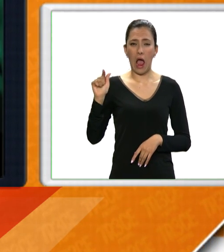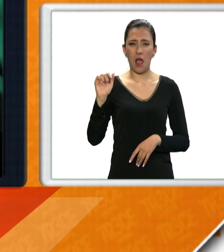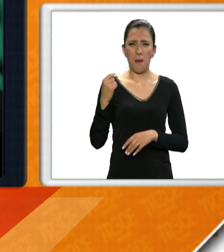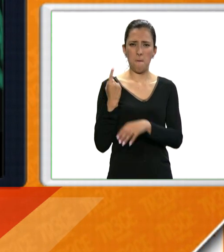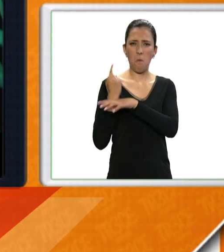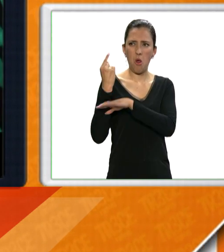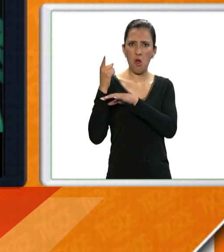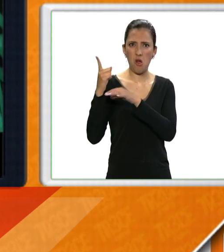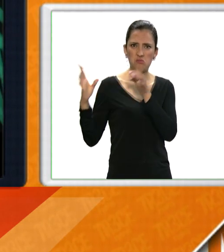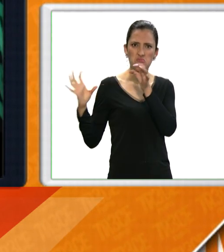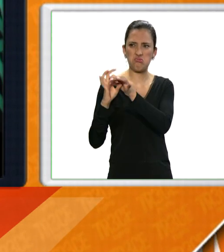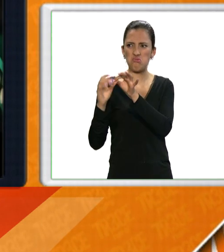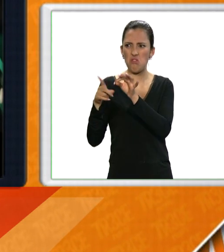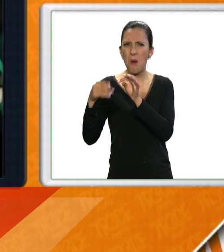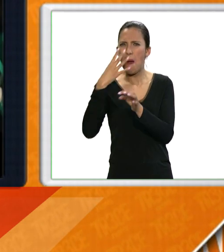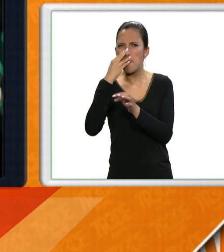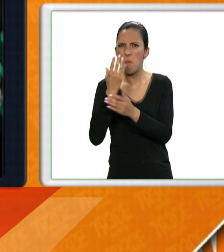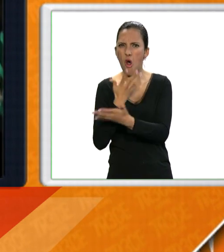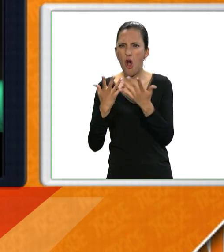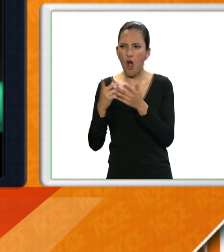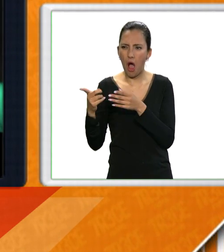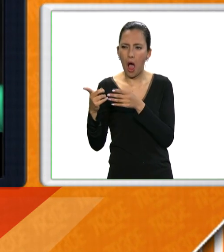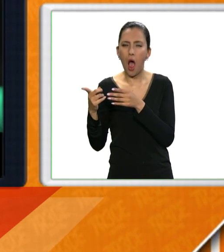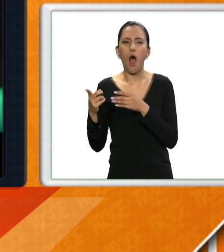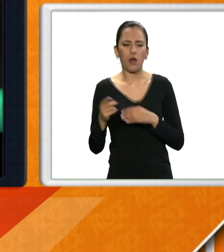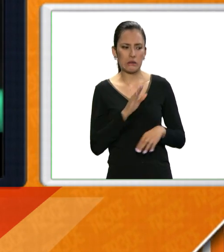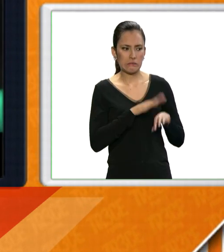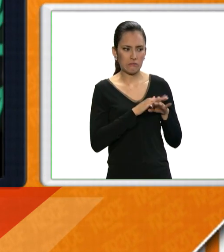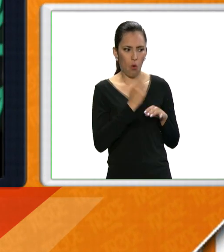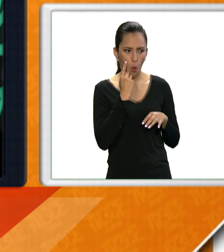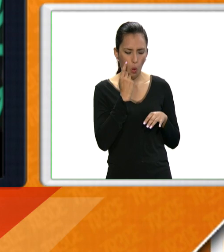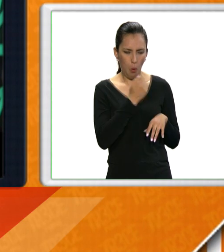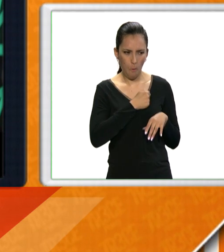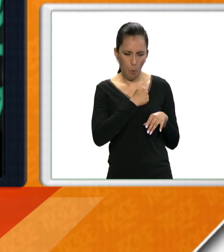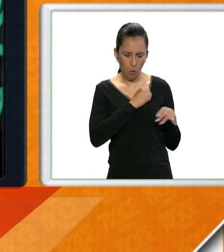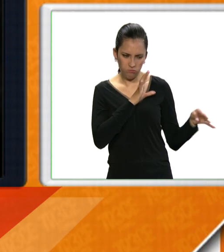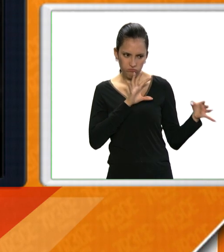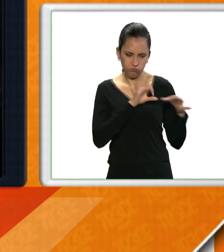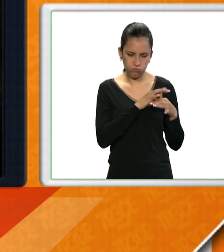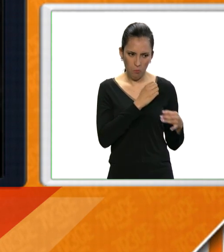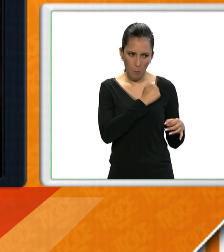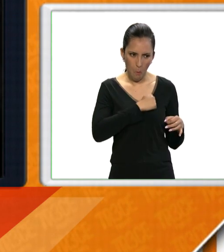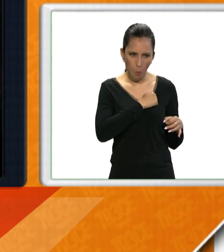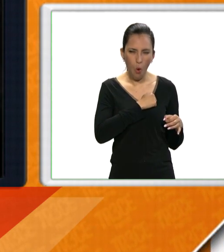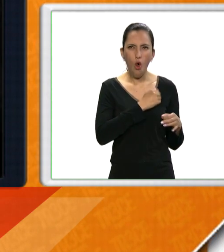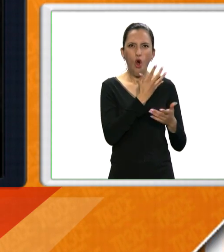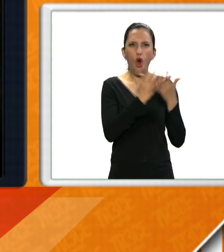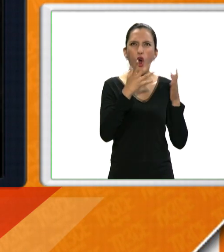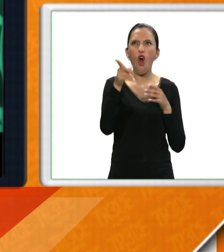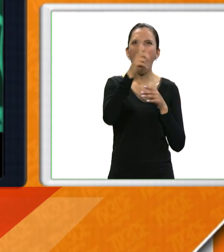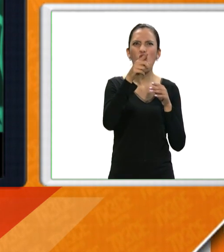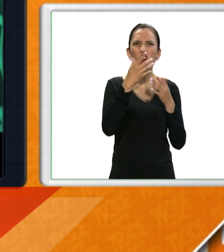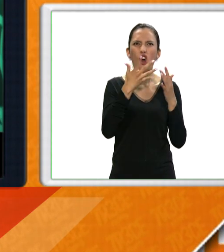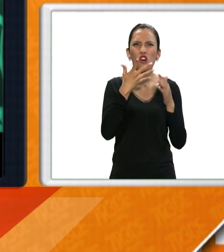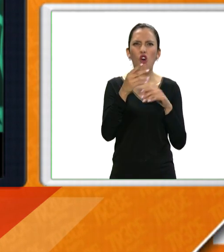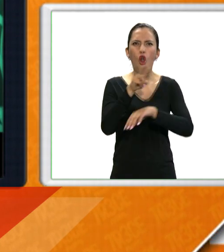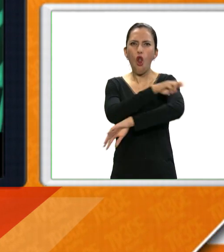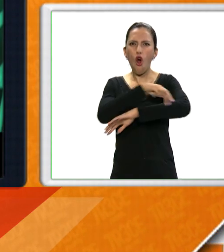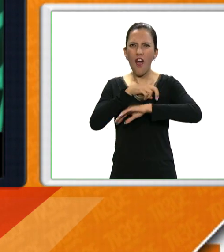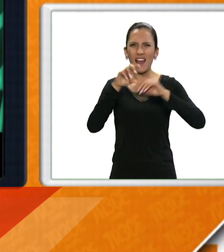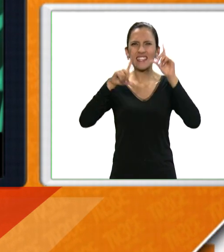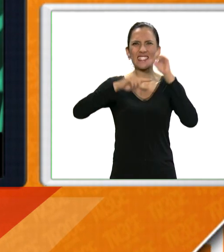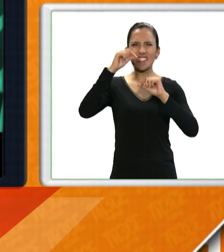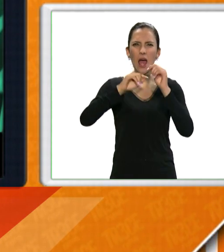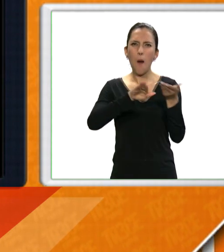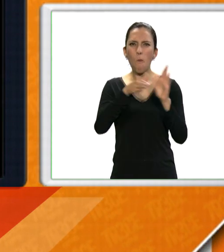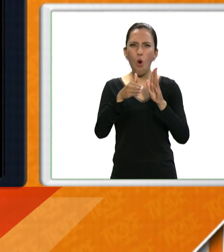secreta de Alianza Rebelde, le confía una importantísima misión, robar los planos de la estrella de la muerte. El estreno